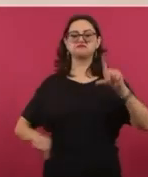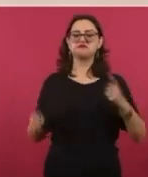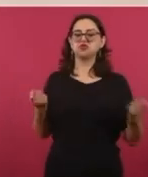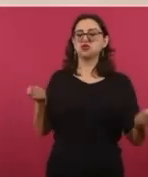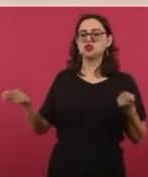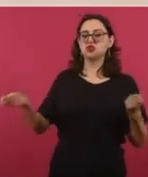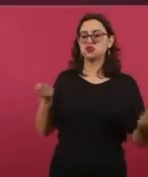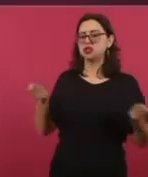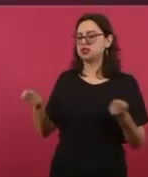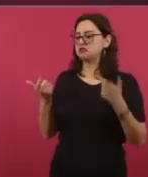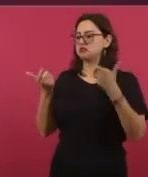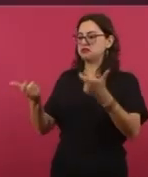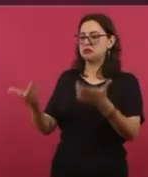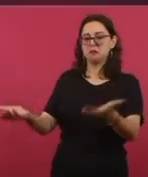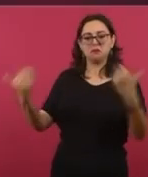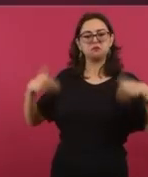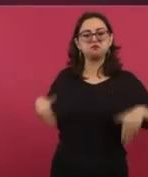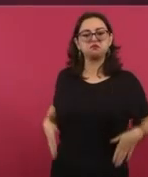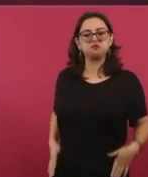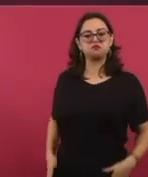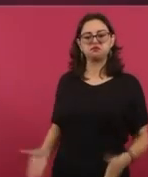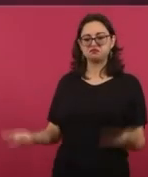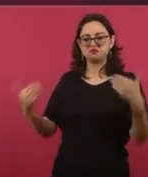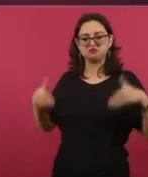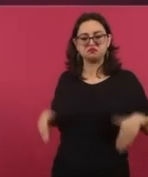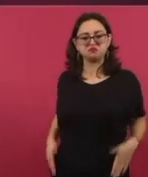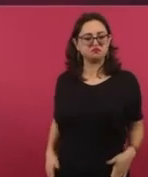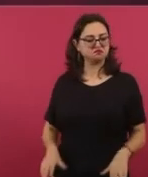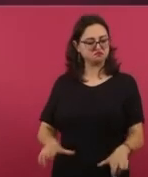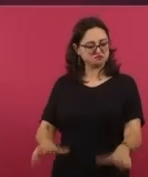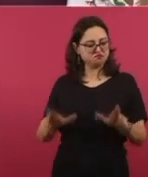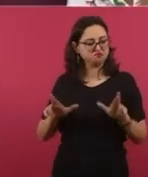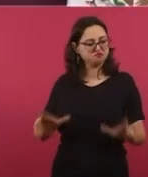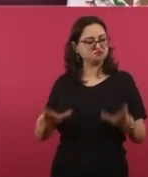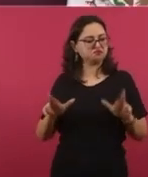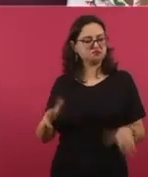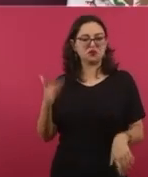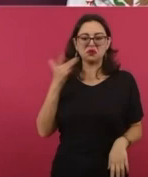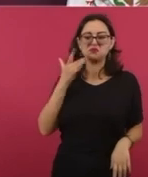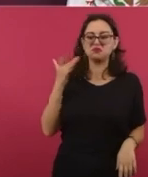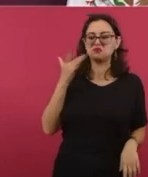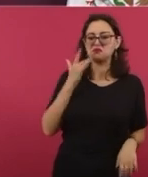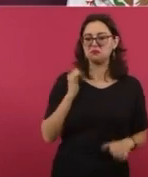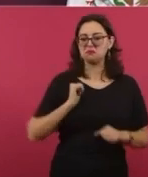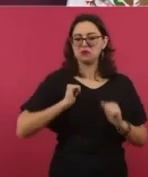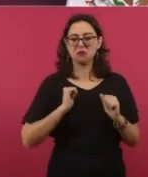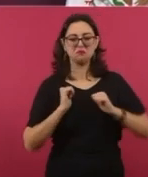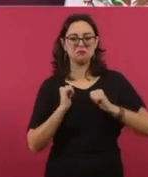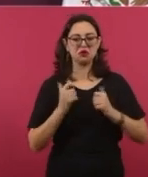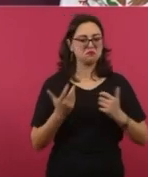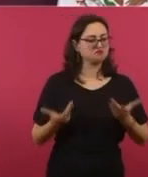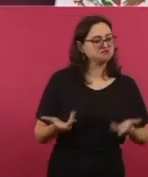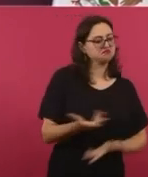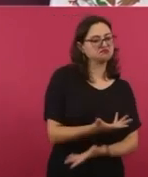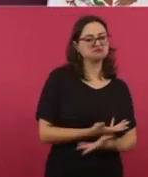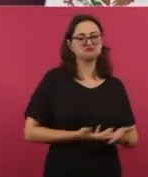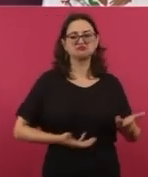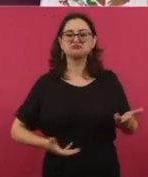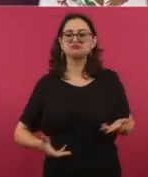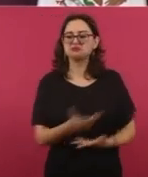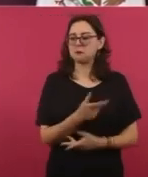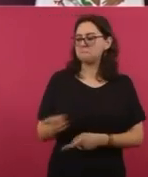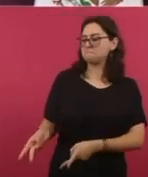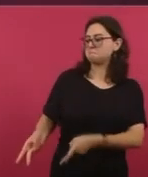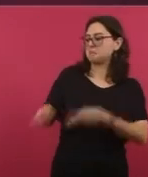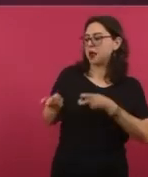de traficantes de influencia que se dedicaban a